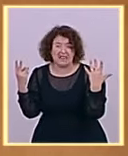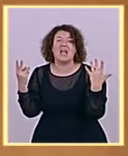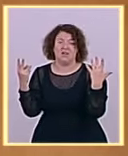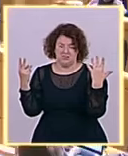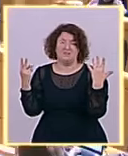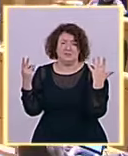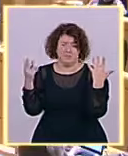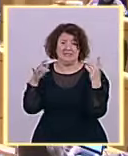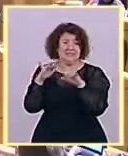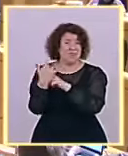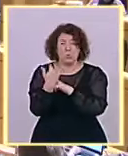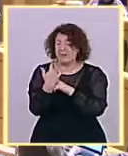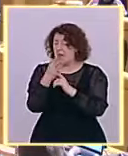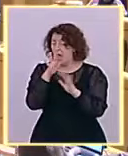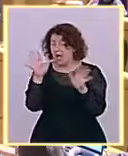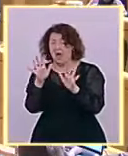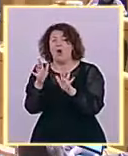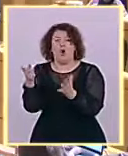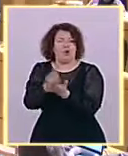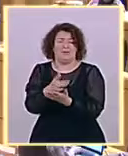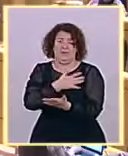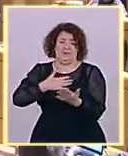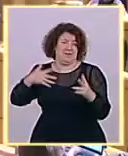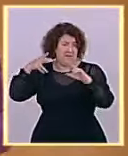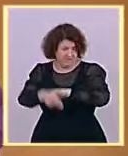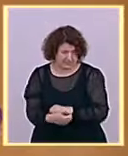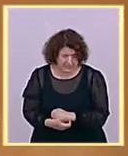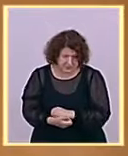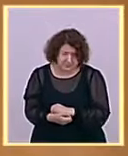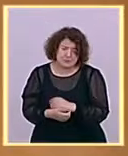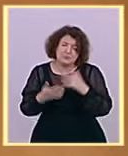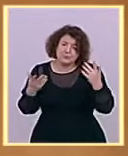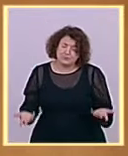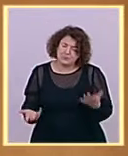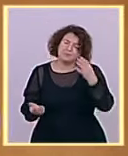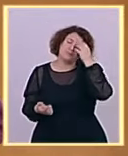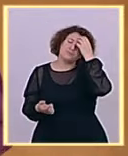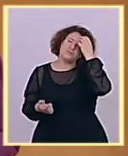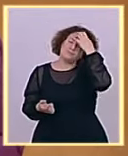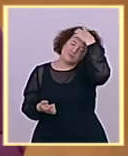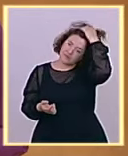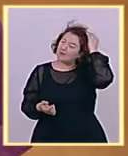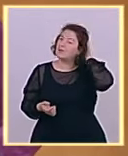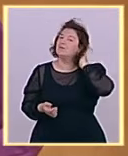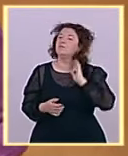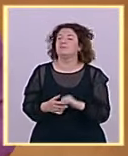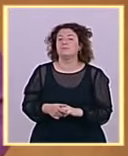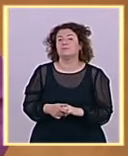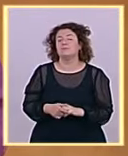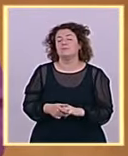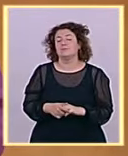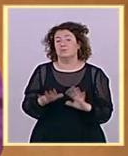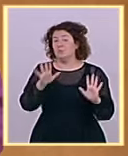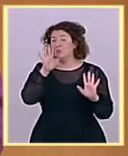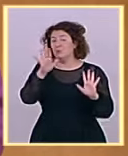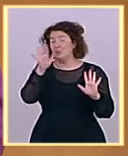Y por eso, señoría, de judicializar la política no es atentar contra la división